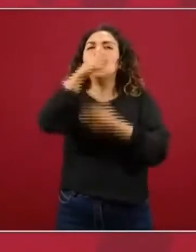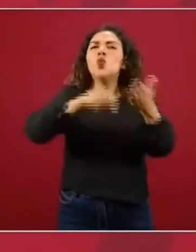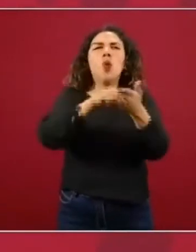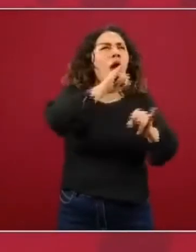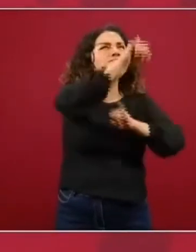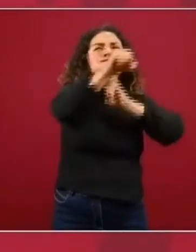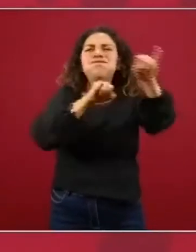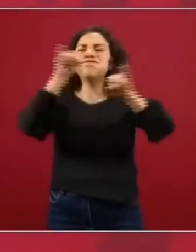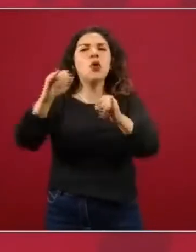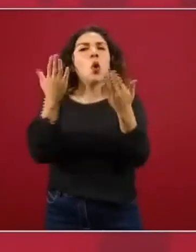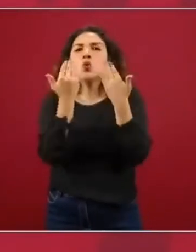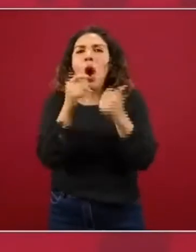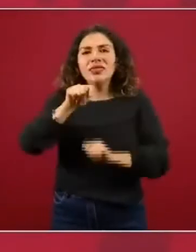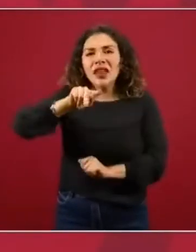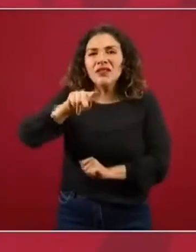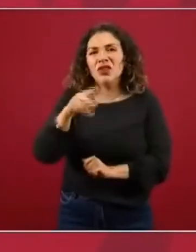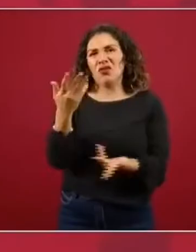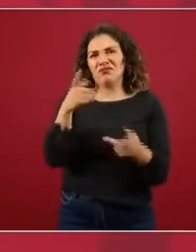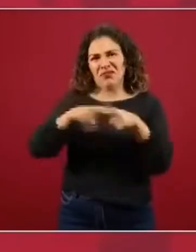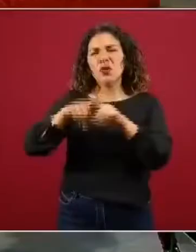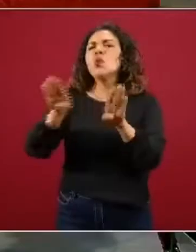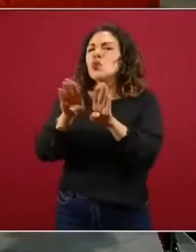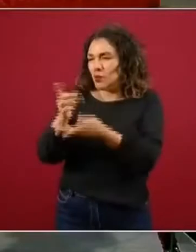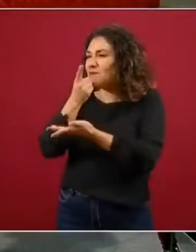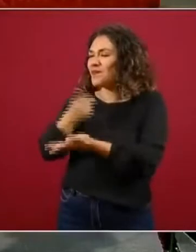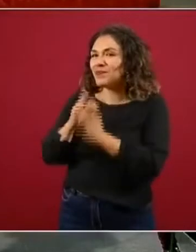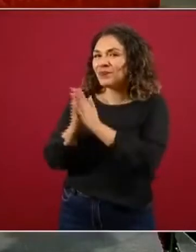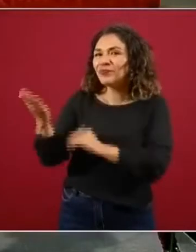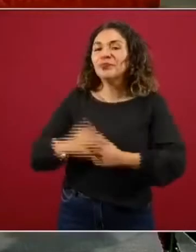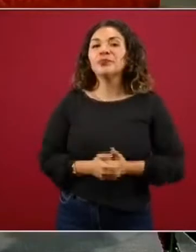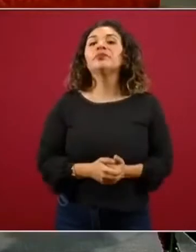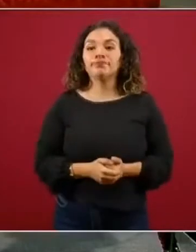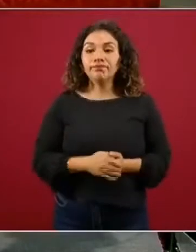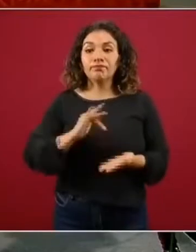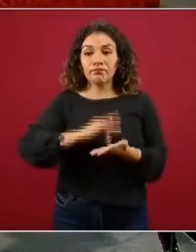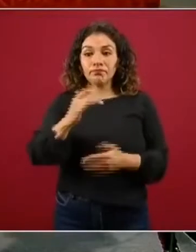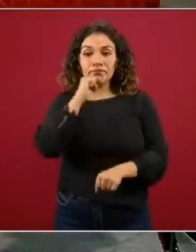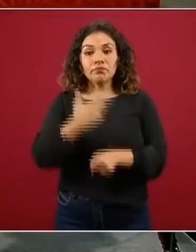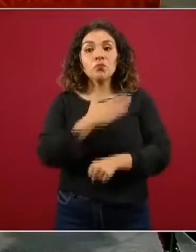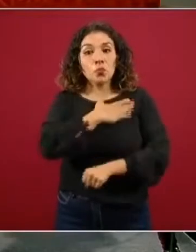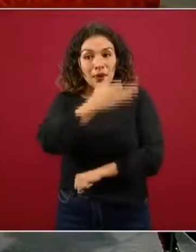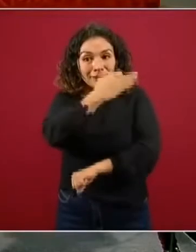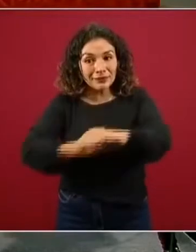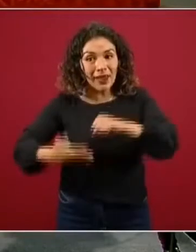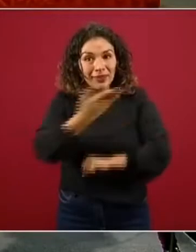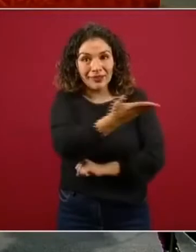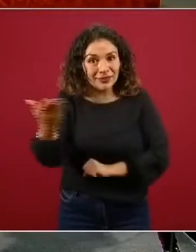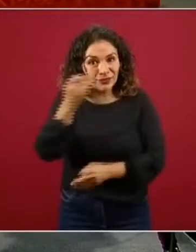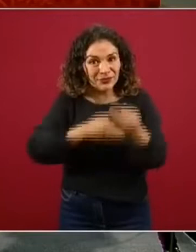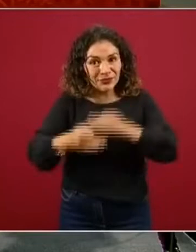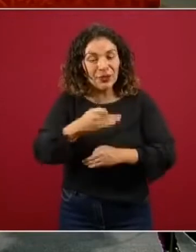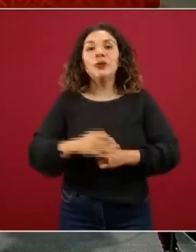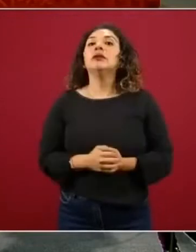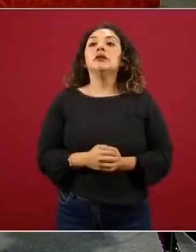no llega la televisión abierta. Maritere, por favor. Muchas gracias, secretario. Muy buenas tardes, subsecretarios,